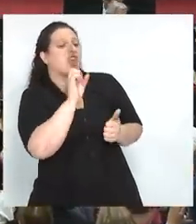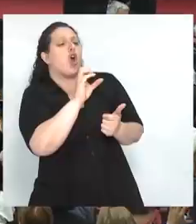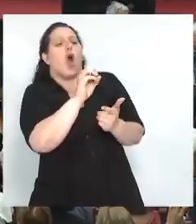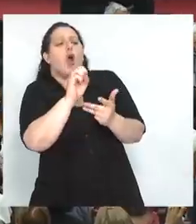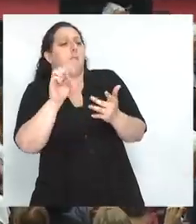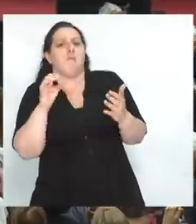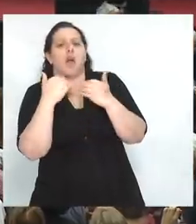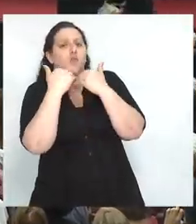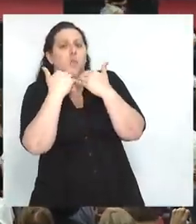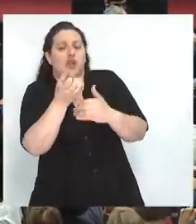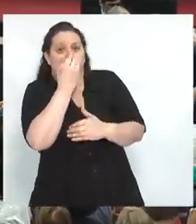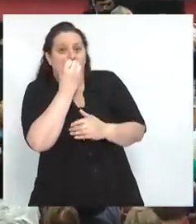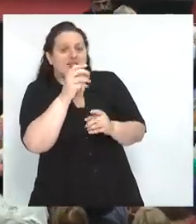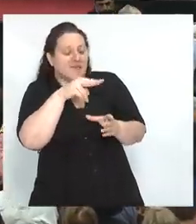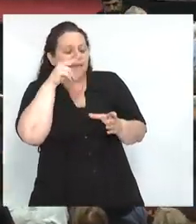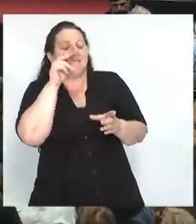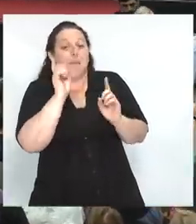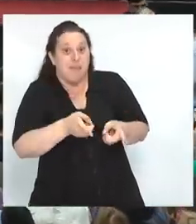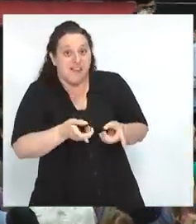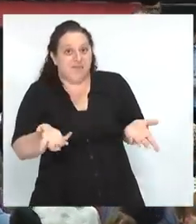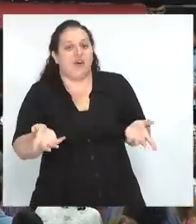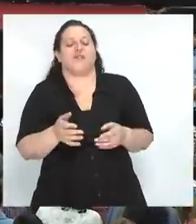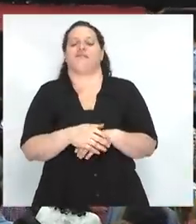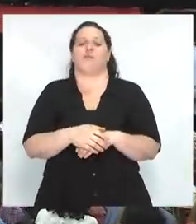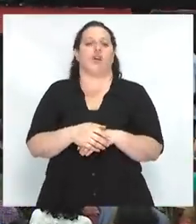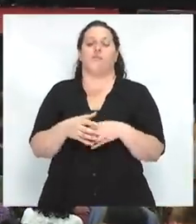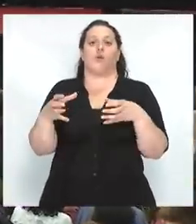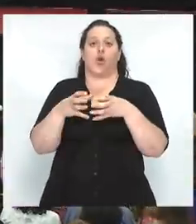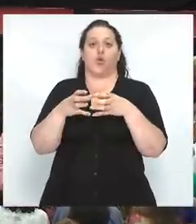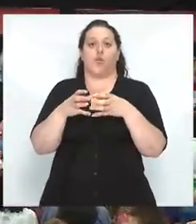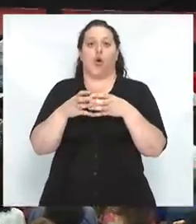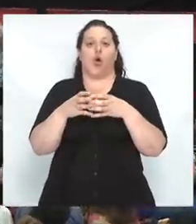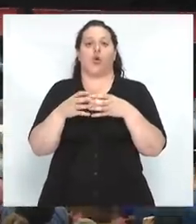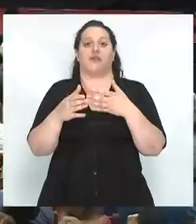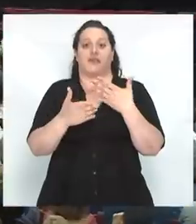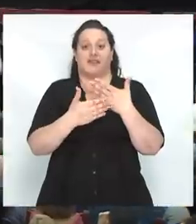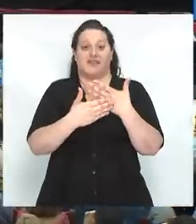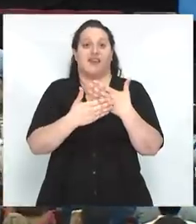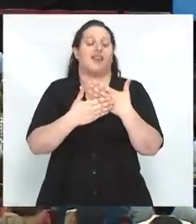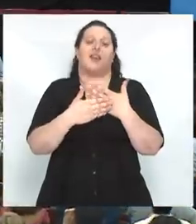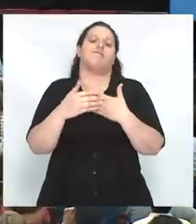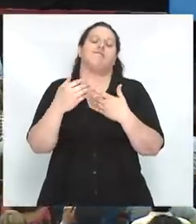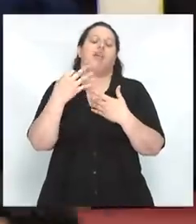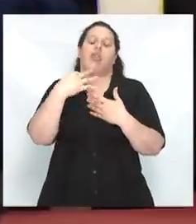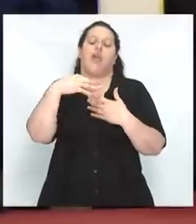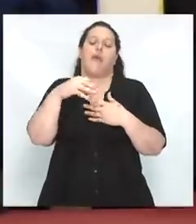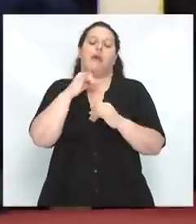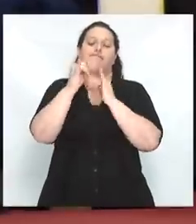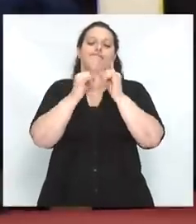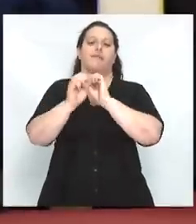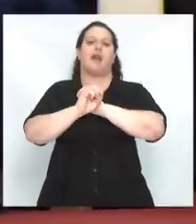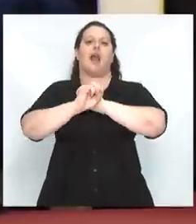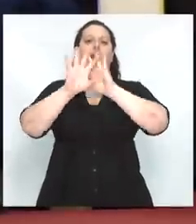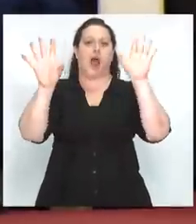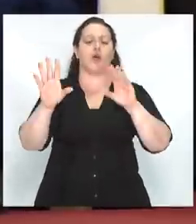llames, no huele igual. Bueno, el tema de la izquierda tenemos que clarificarlo. ¿Por qué? Porque es verdad que a veces por